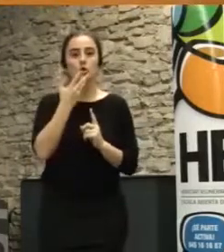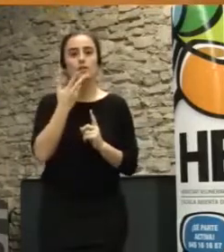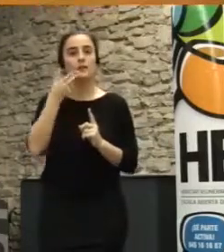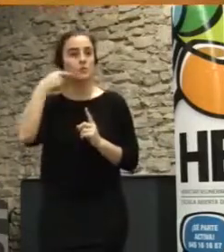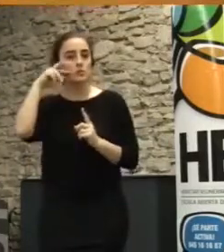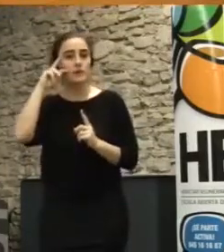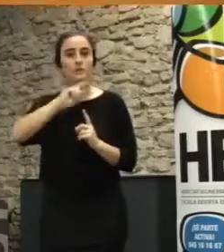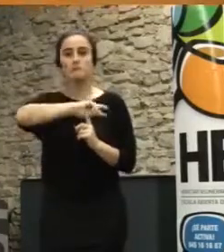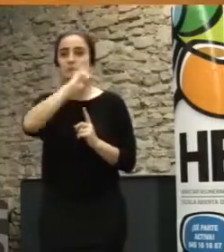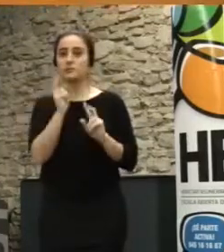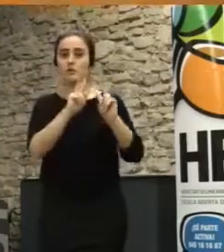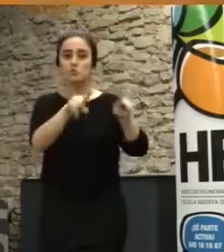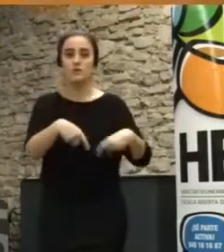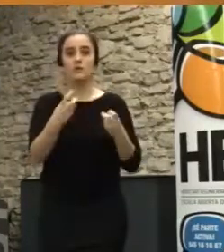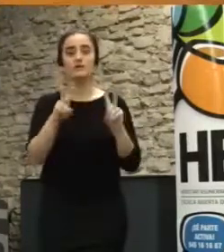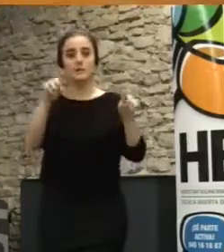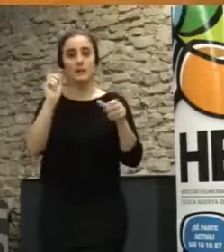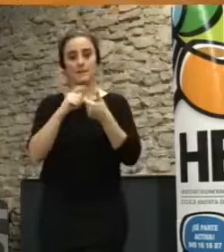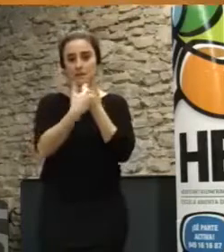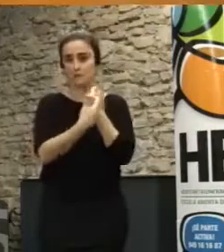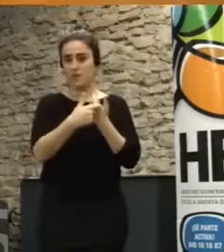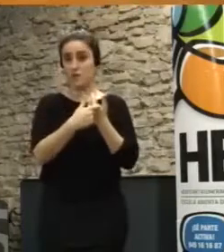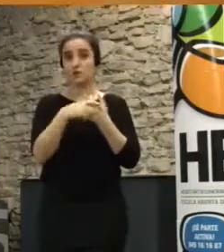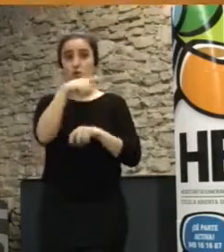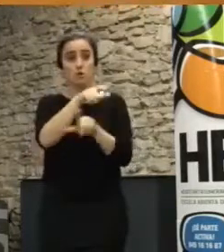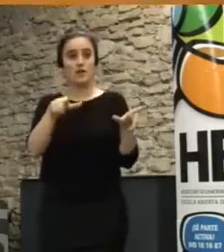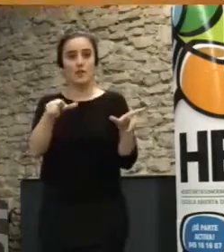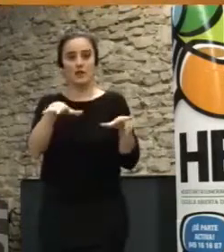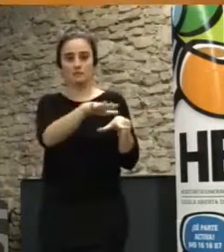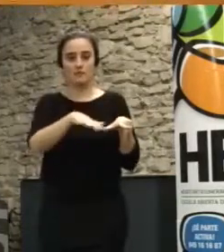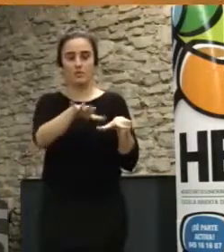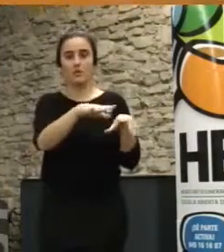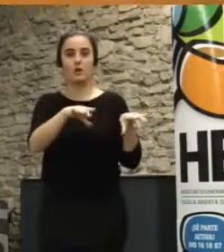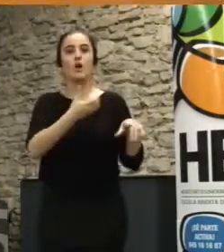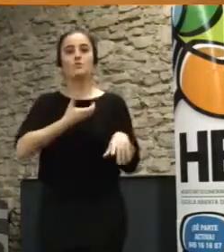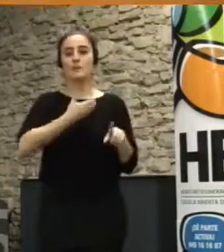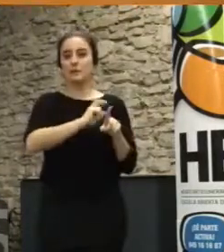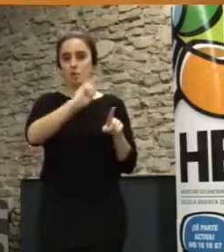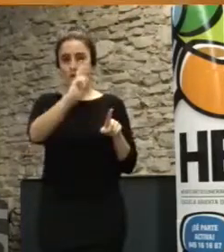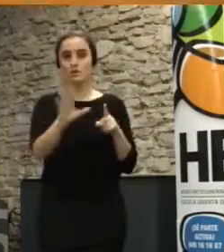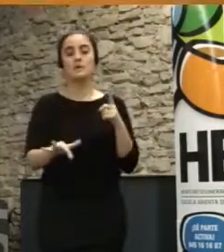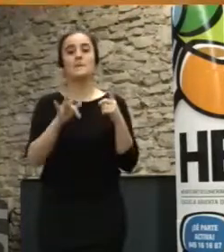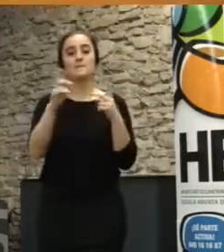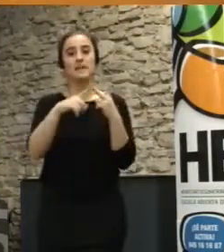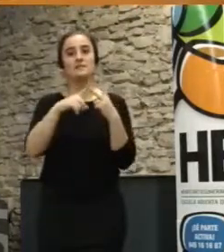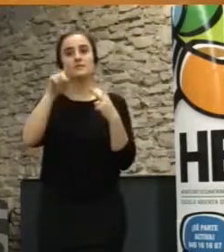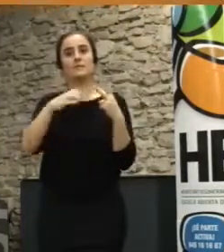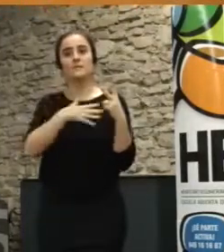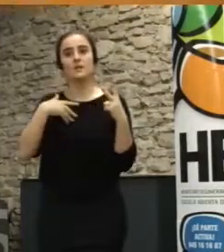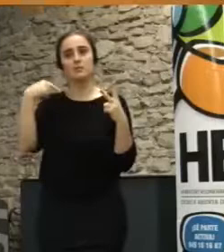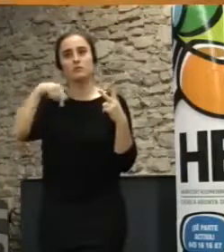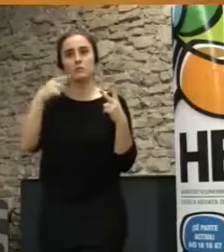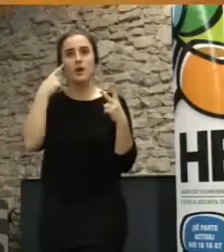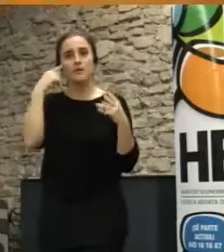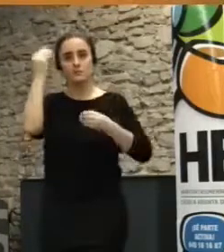experiencias innovadoras sobre participación ciudadana en el ámbito local, en otros ayuntamientos y, por otro lado, que podamos hacer una